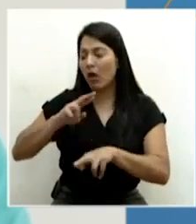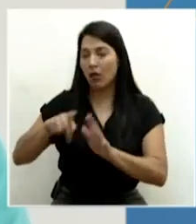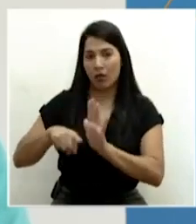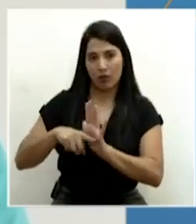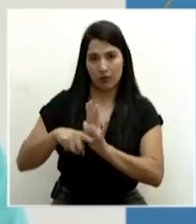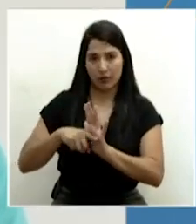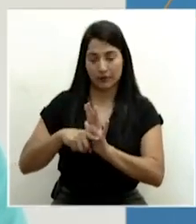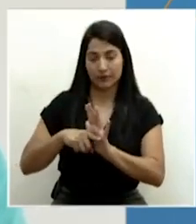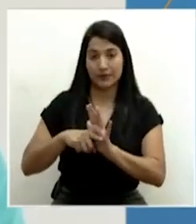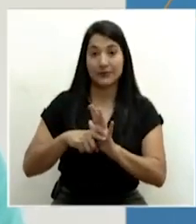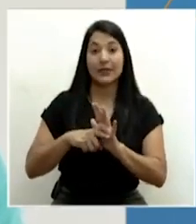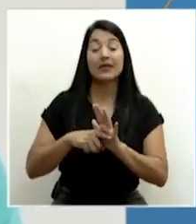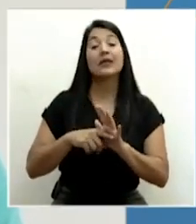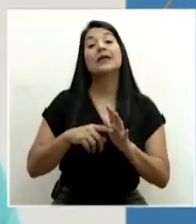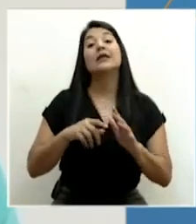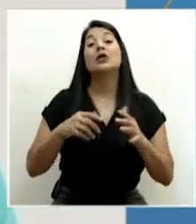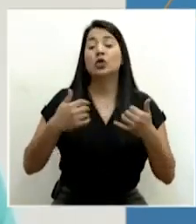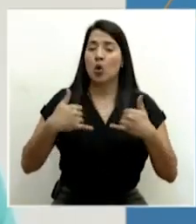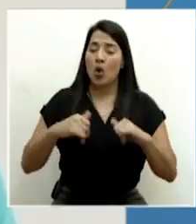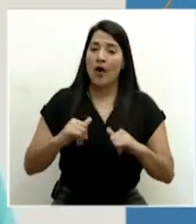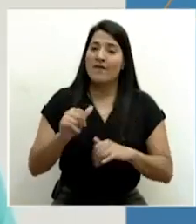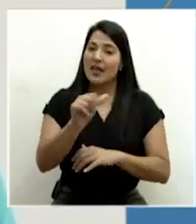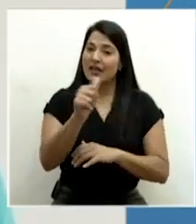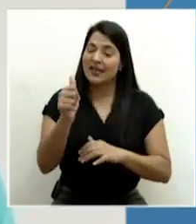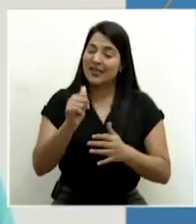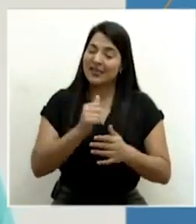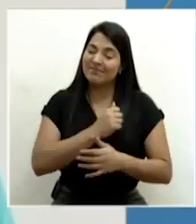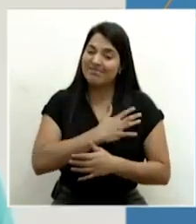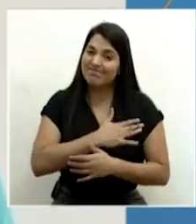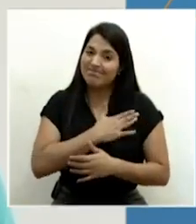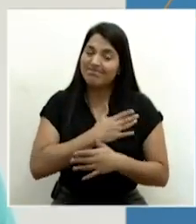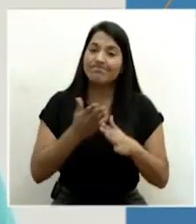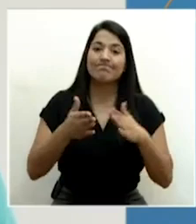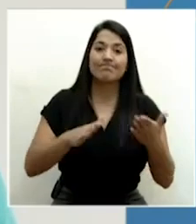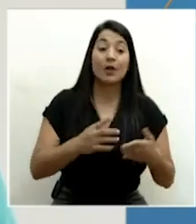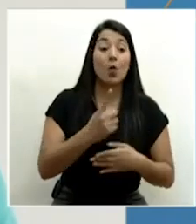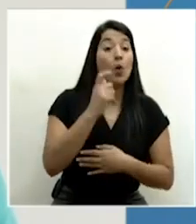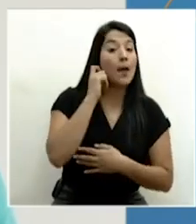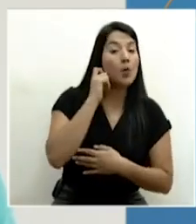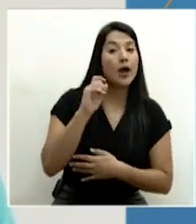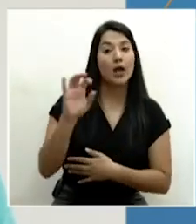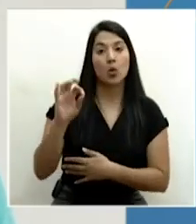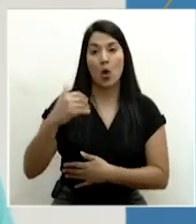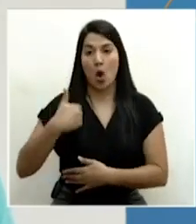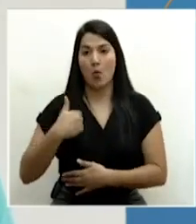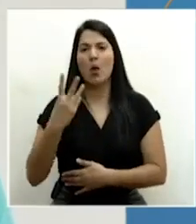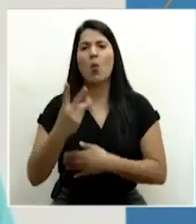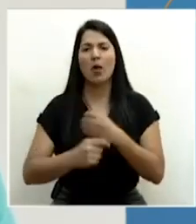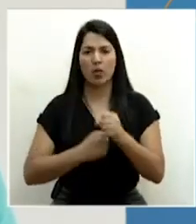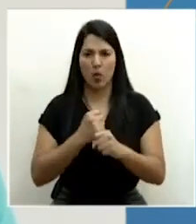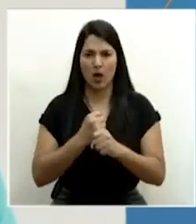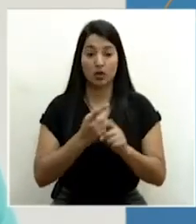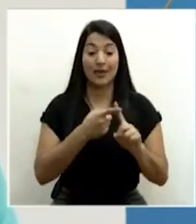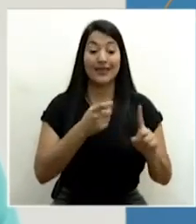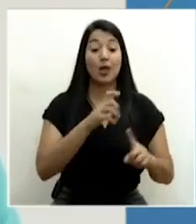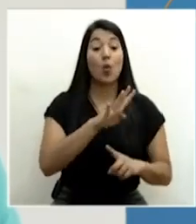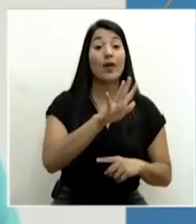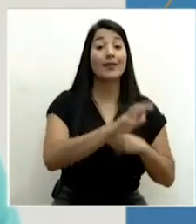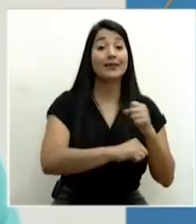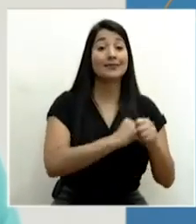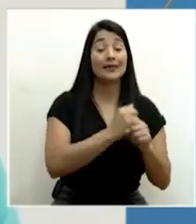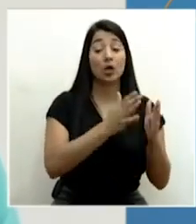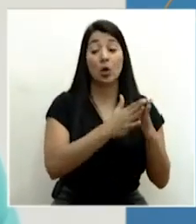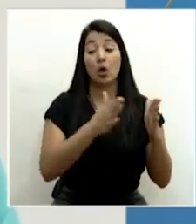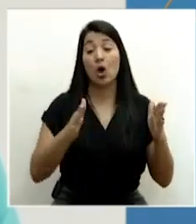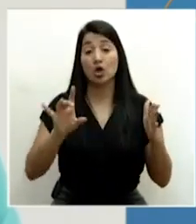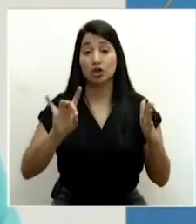Se registran 10 lamentables fallecimientos, una mujer y 9 hombres, en un rango de edad que va desde los 45 hasta